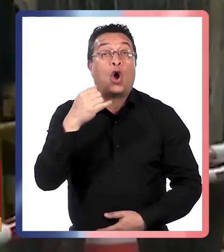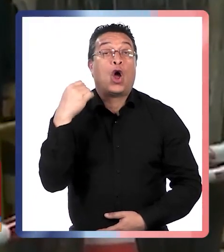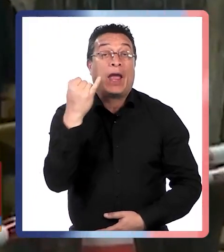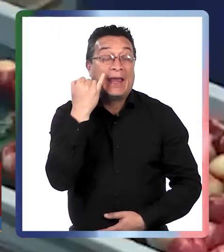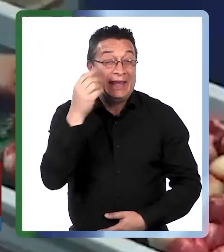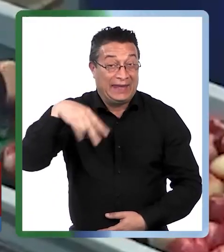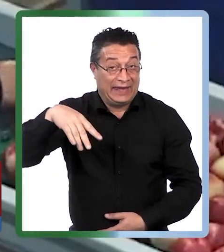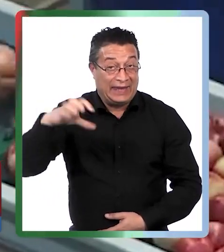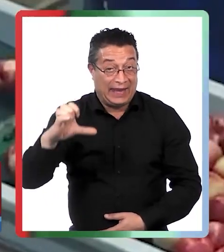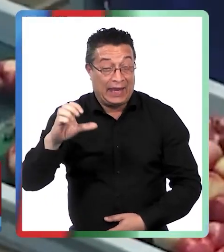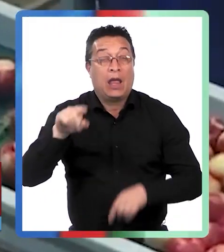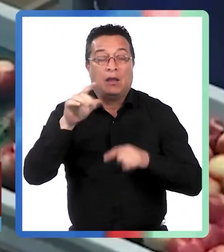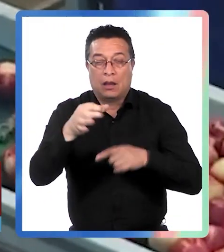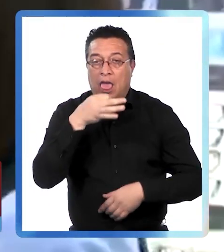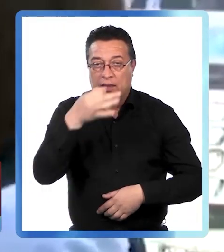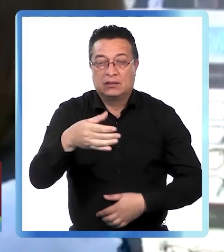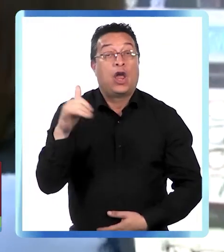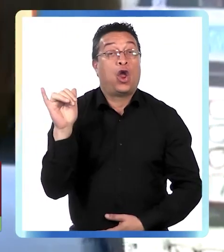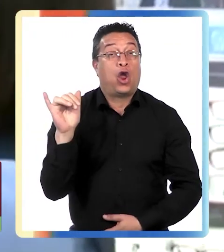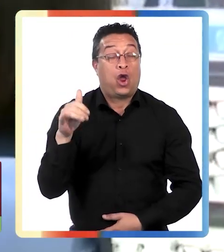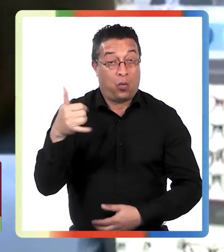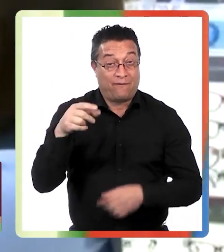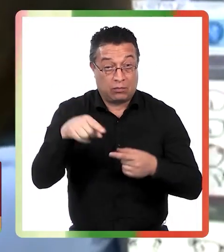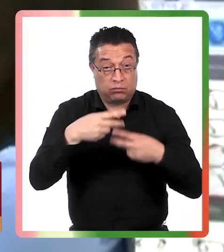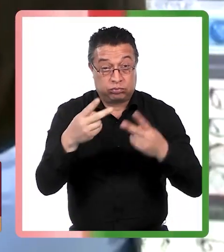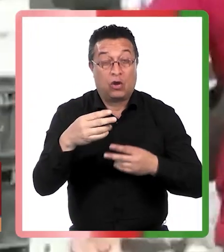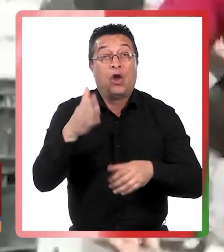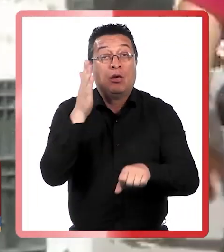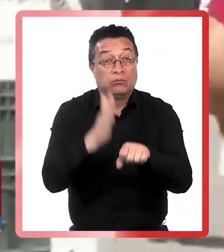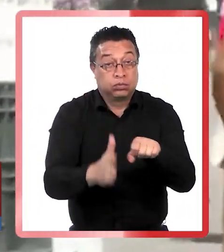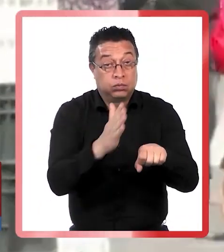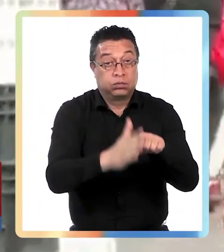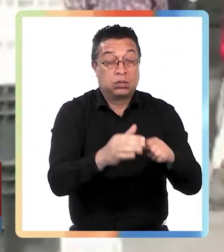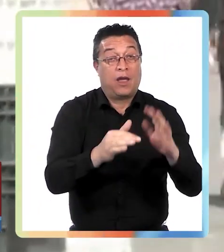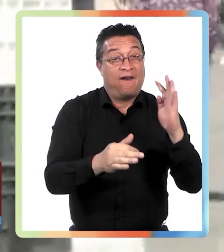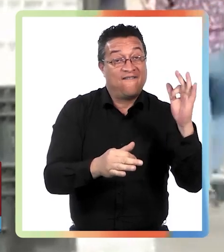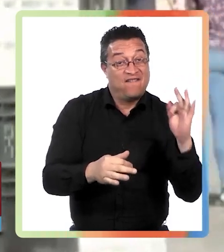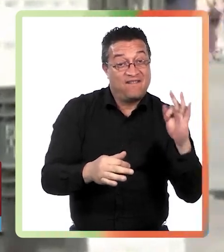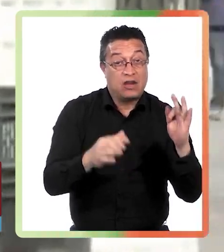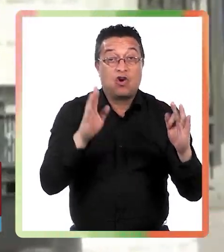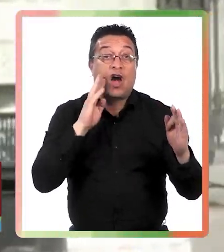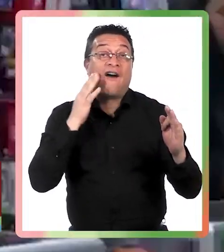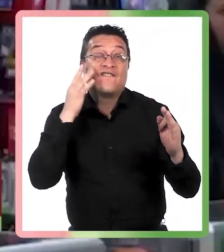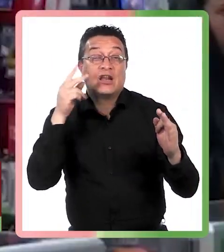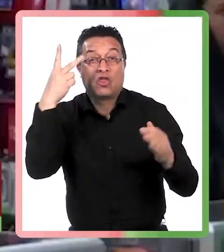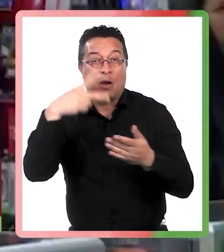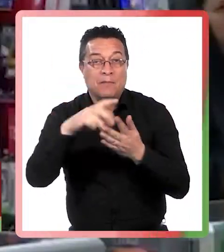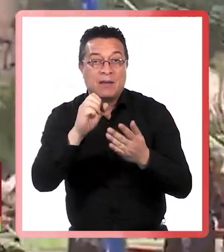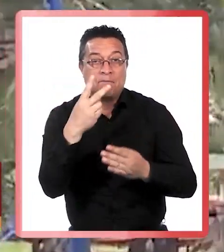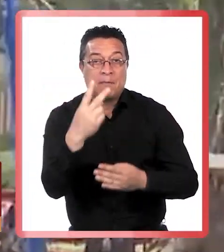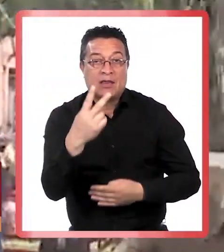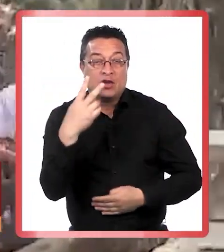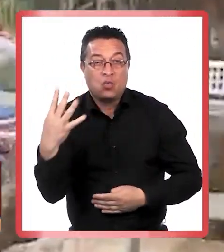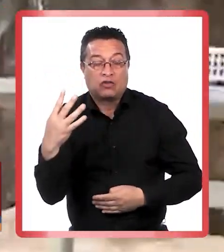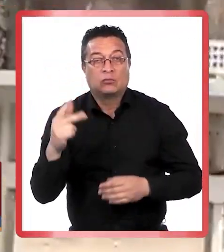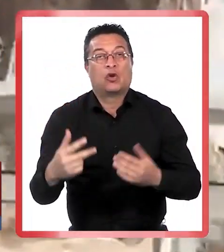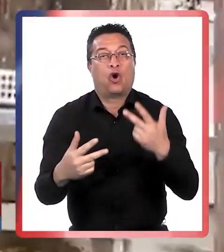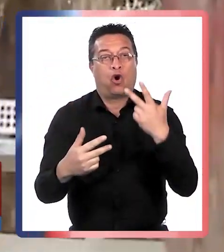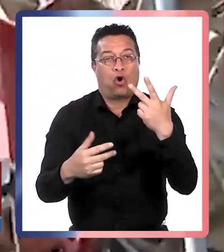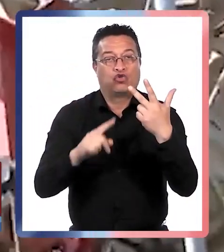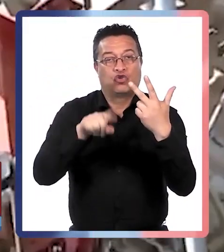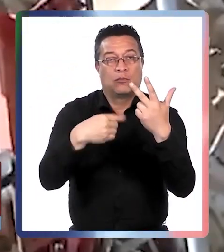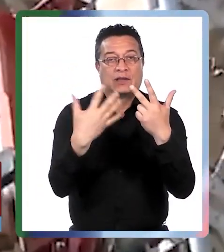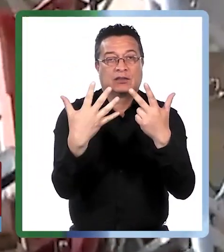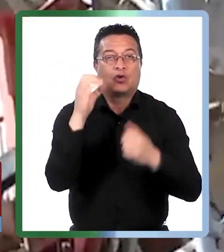Estadísticas de Chile informó este jueves que la tasa de desocupación durante el trimestre de febrero-abril de 2024 se ubicó en